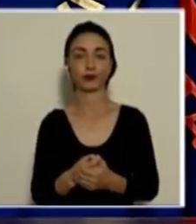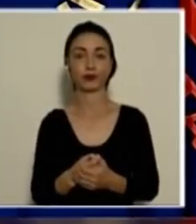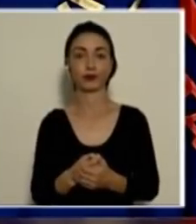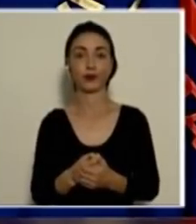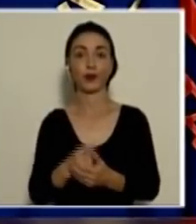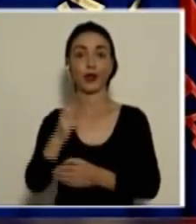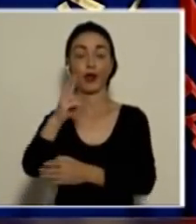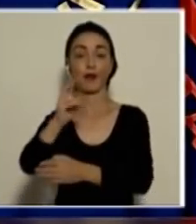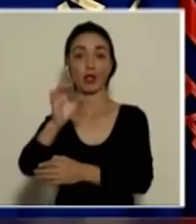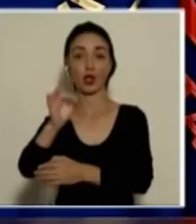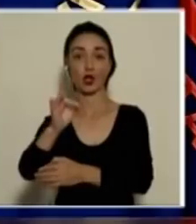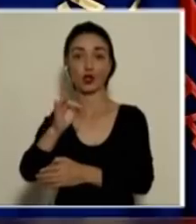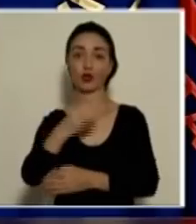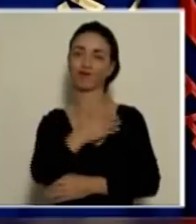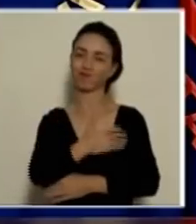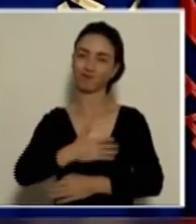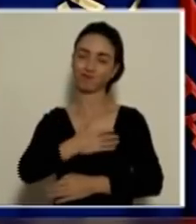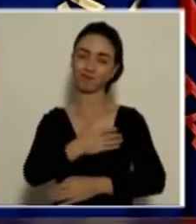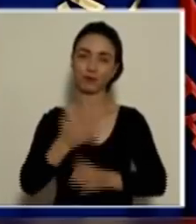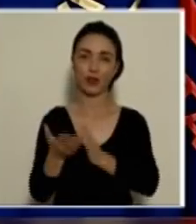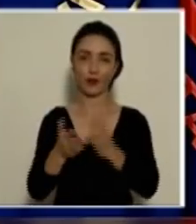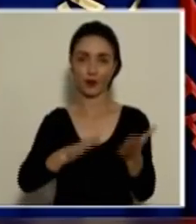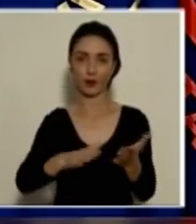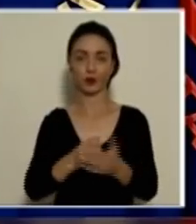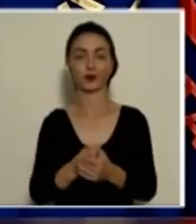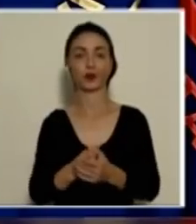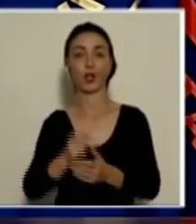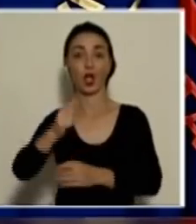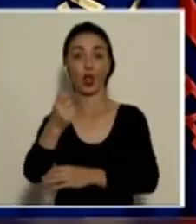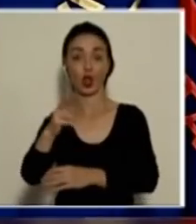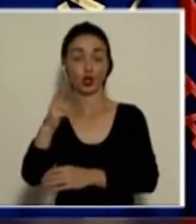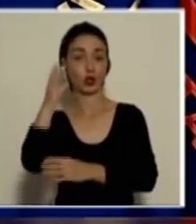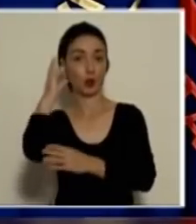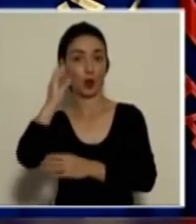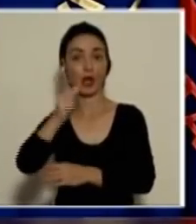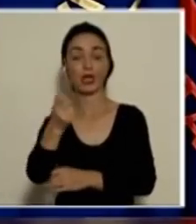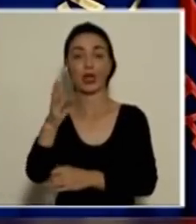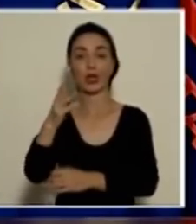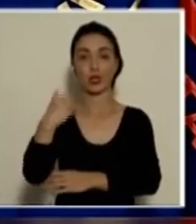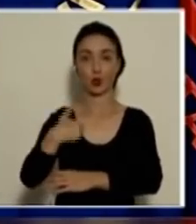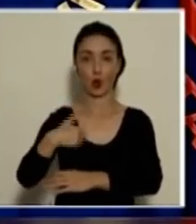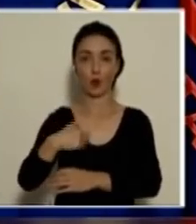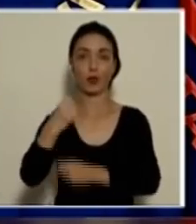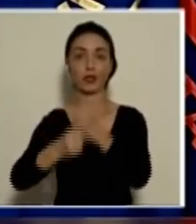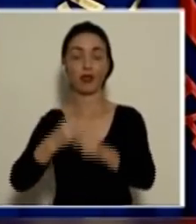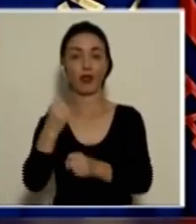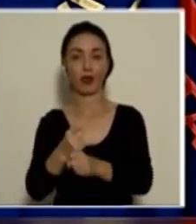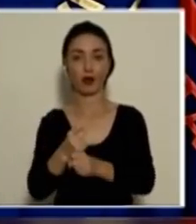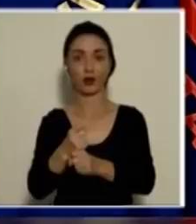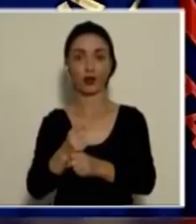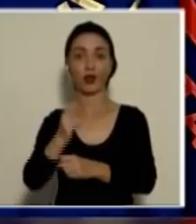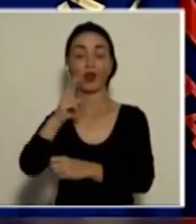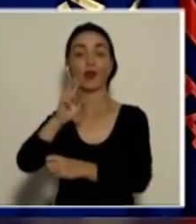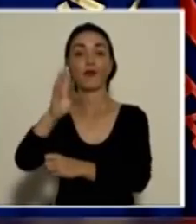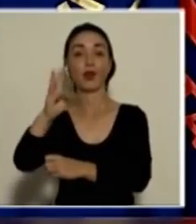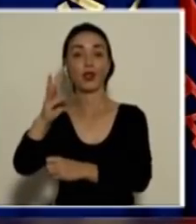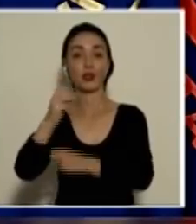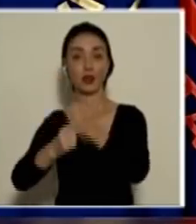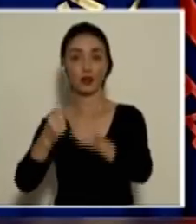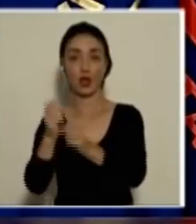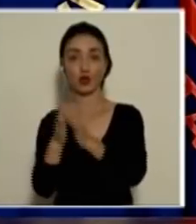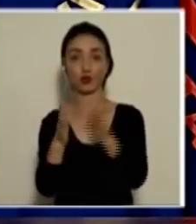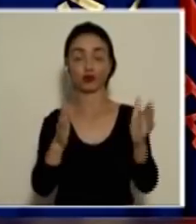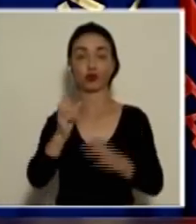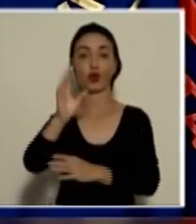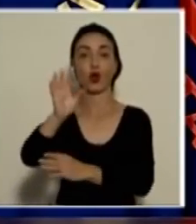28 lamentables fallecimientos, 12 mujeres y 16 hombres, con un rango de edad de 26 a